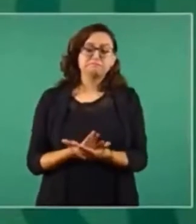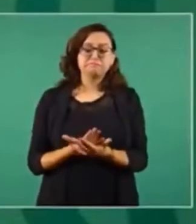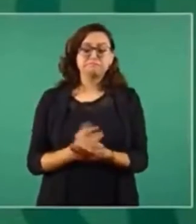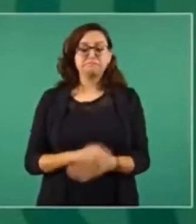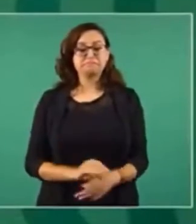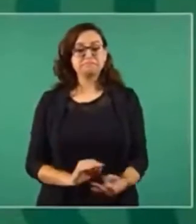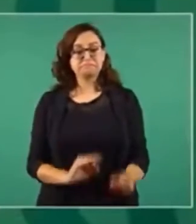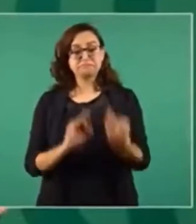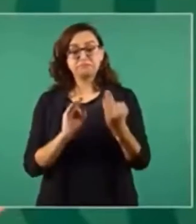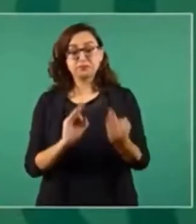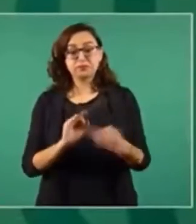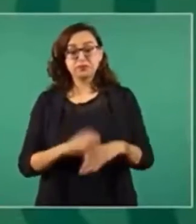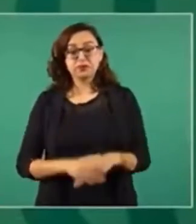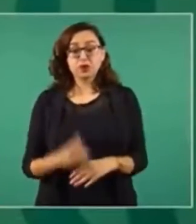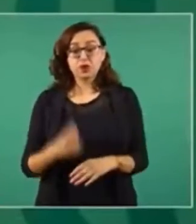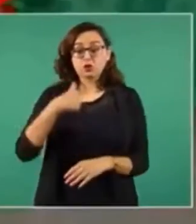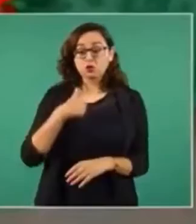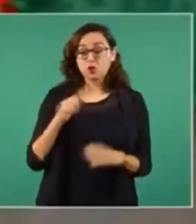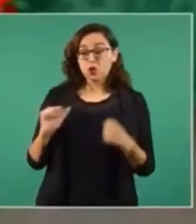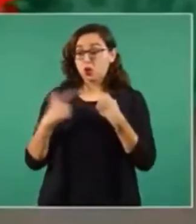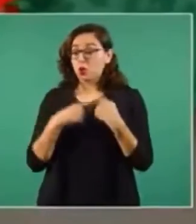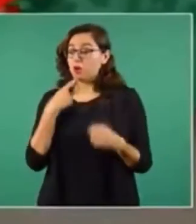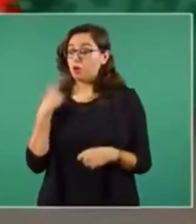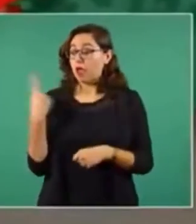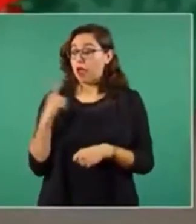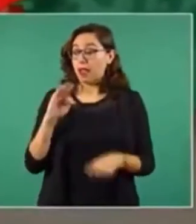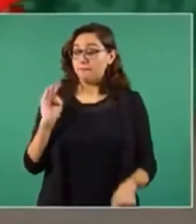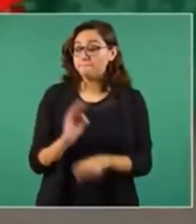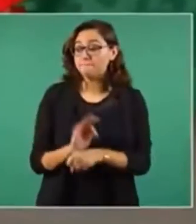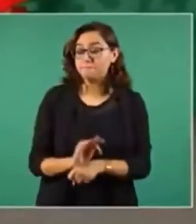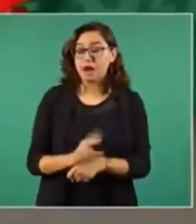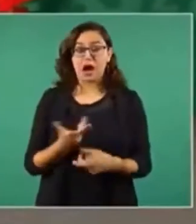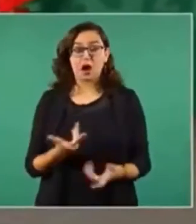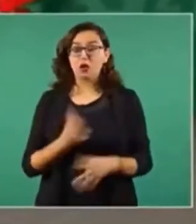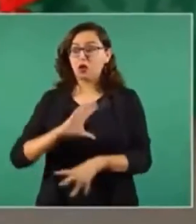no me amparé luego con el desafuero igual